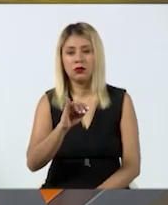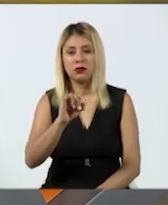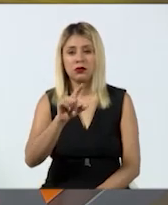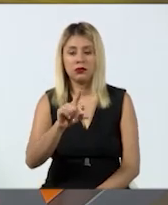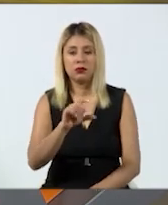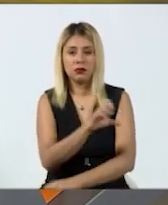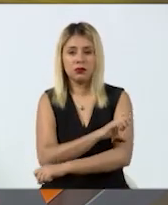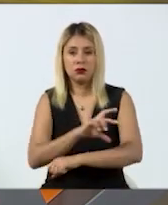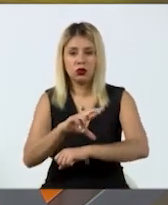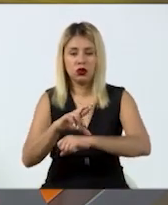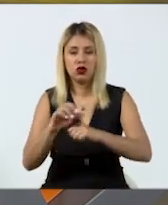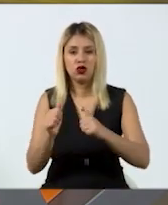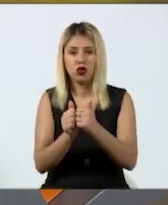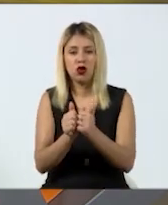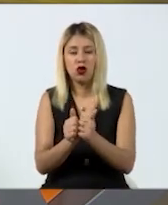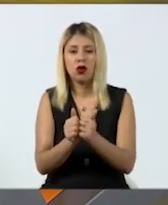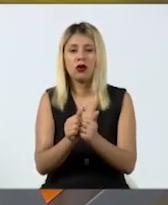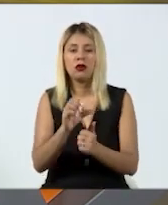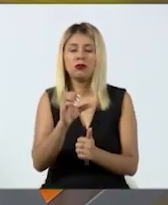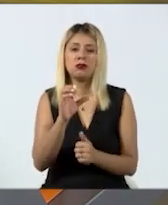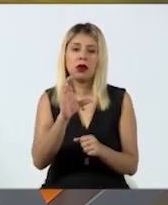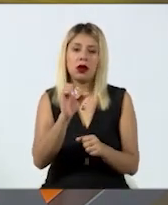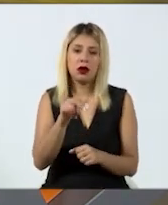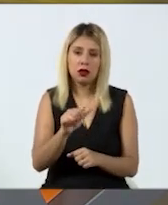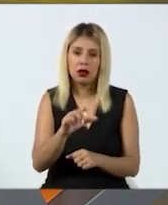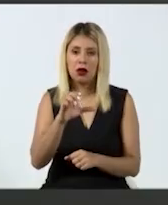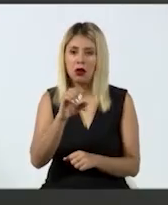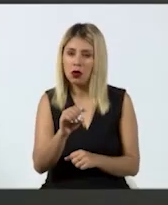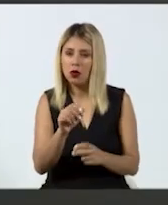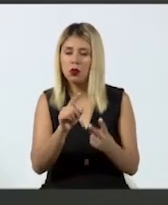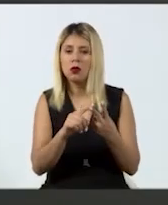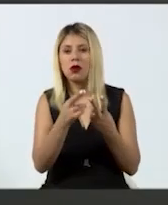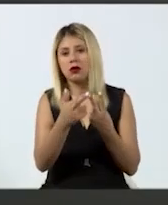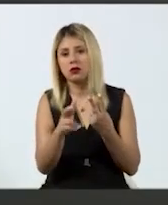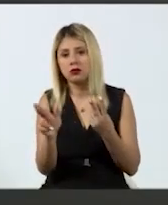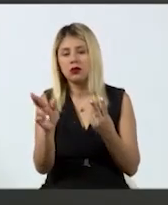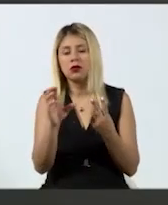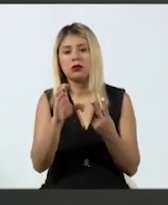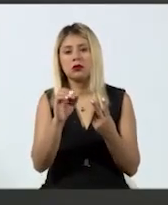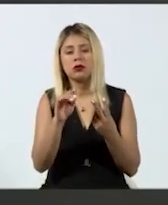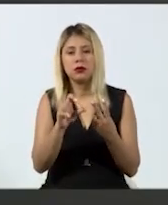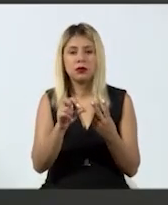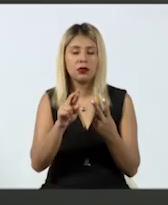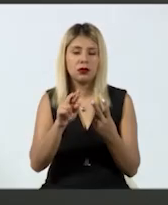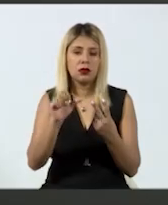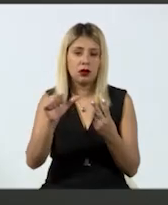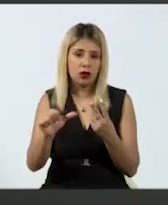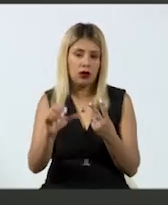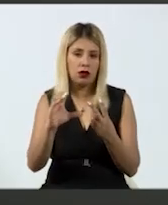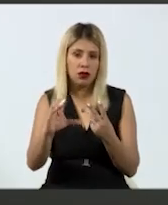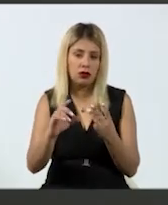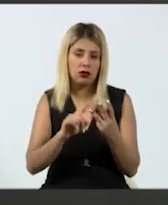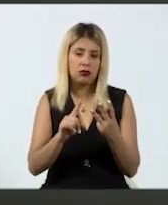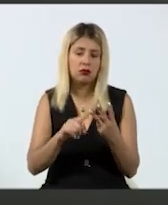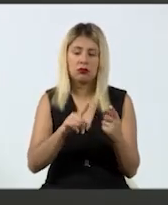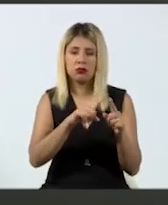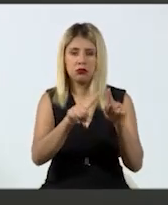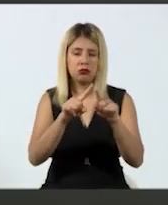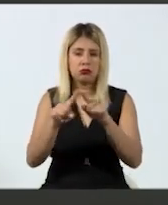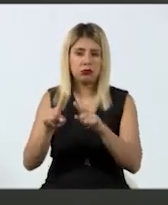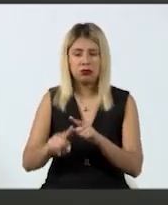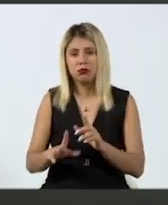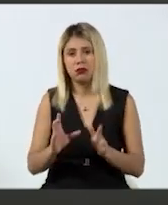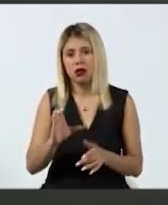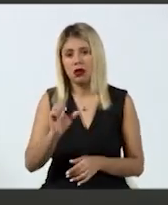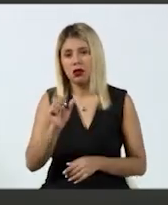en coordinación con las cámaras de comercio, las cámaras de restauranteros y hoteleros que nos permiten avisar a sus huéspedes a través